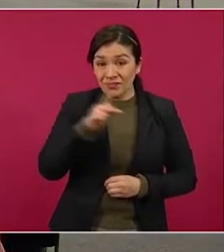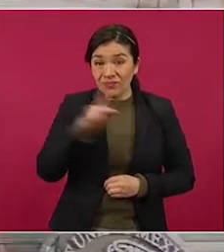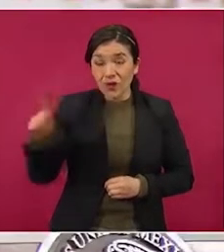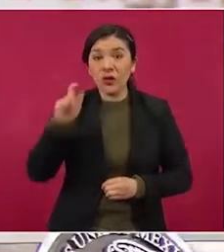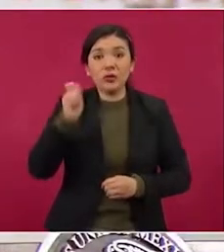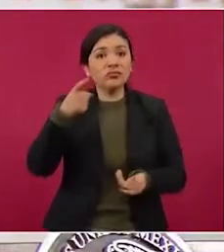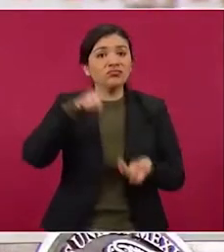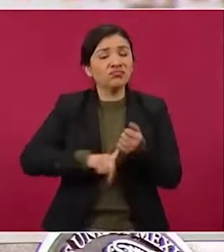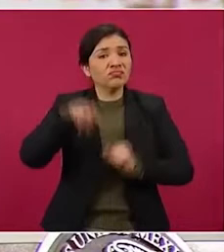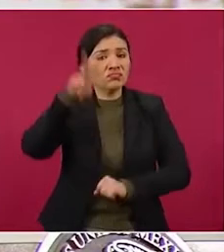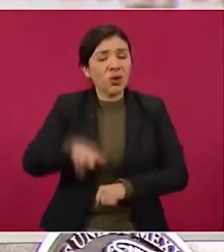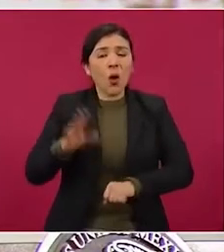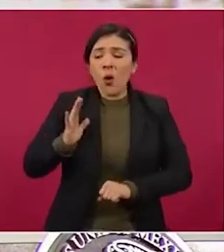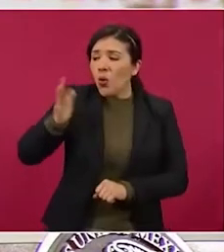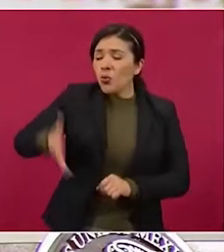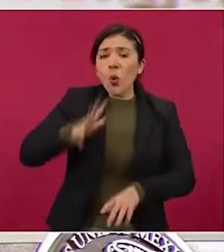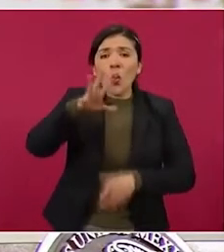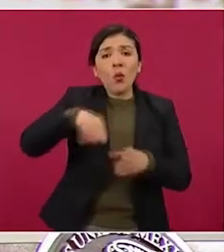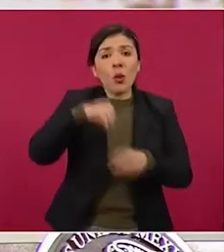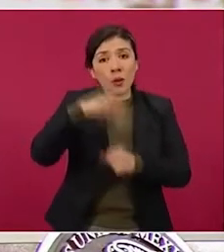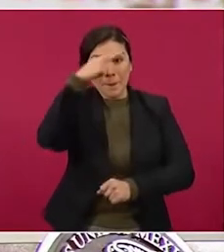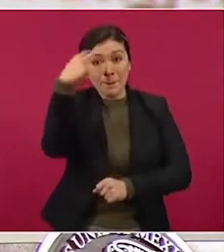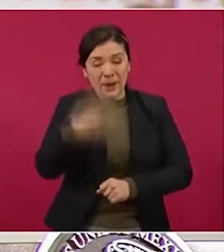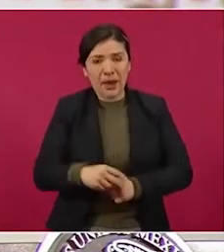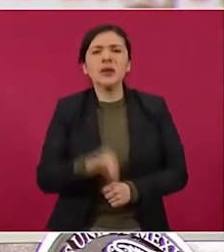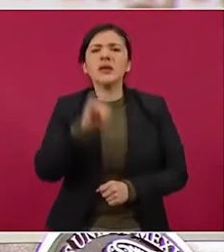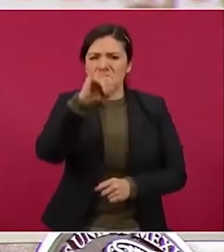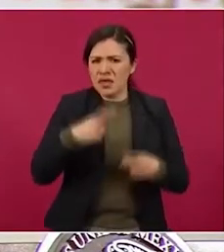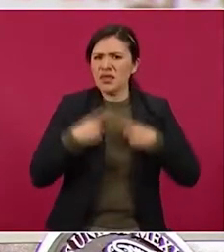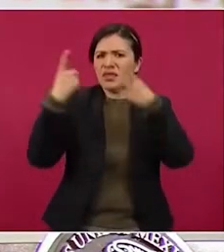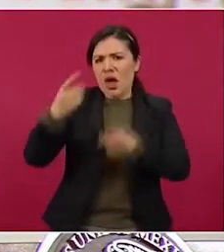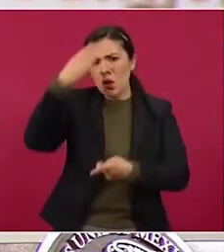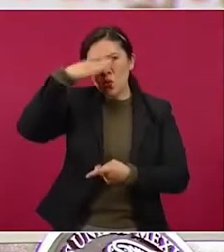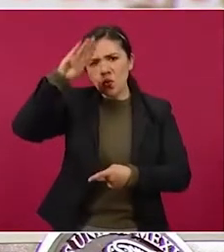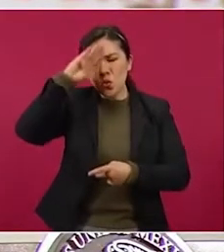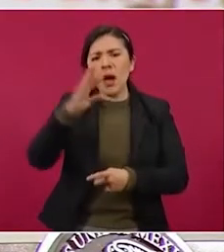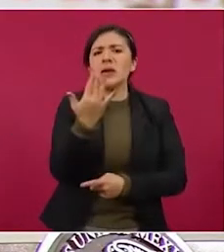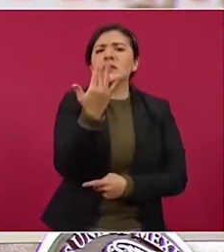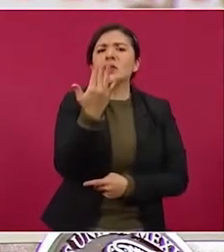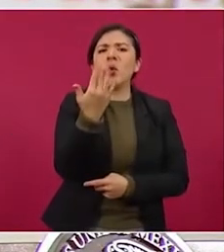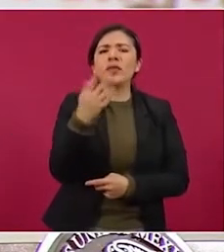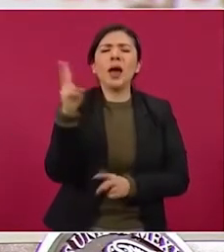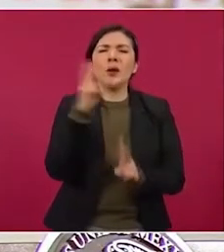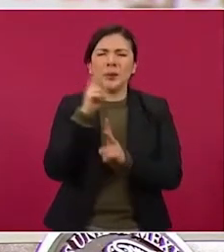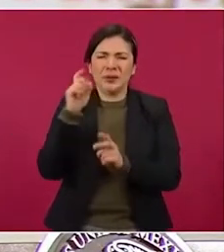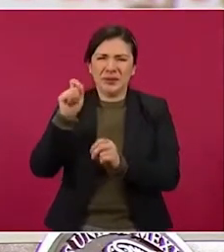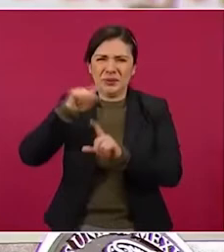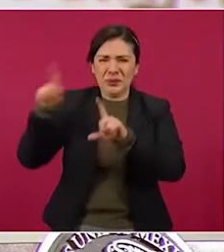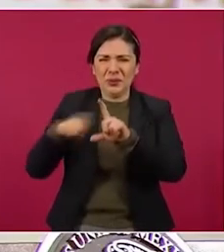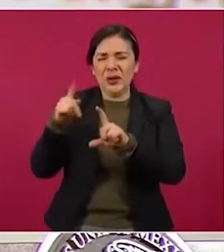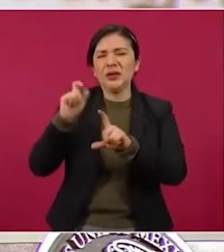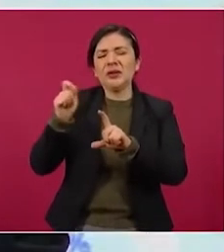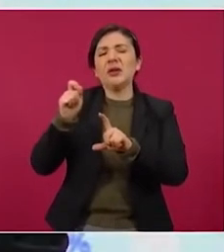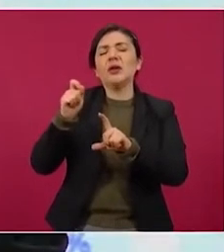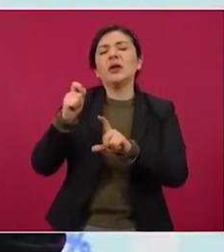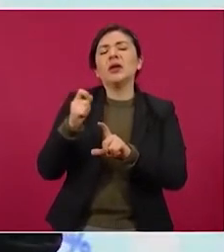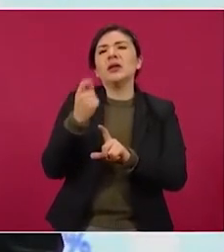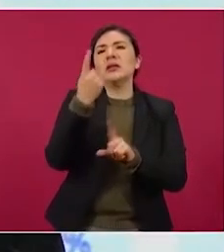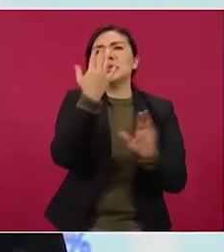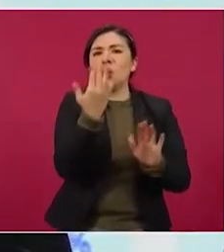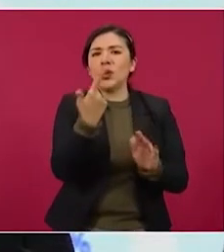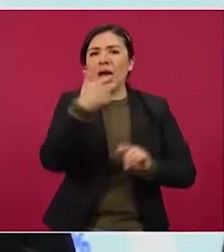mexicanos. A Cuba se donaron 50 ventiladores GATSI y 150 EGECAT, 4T,